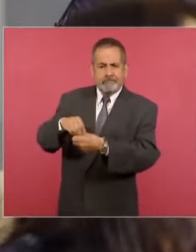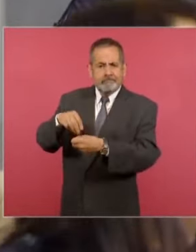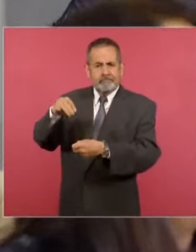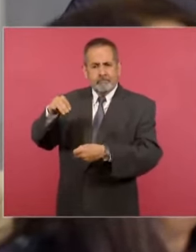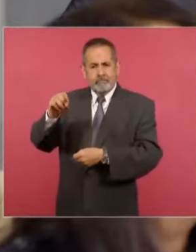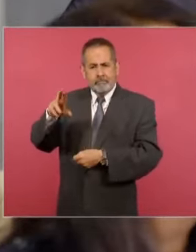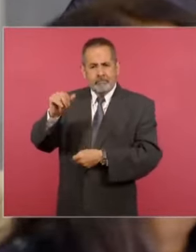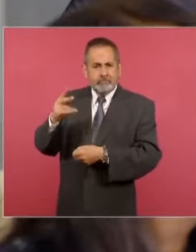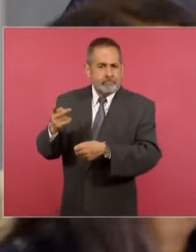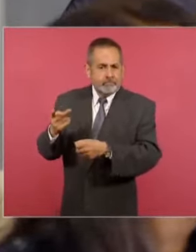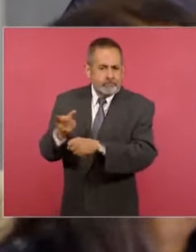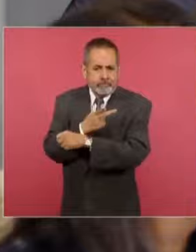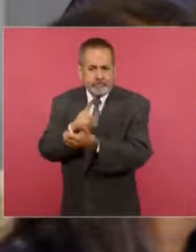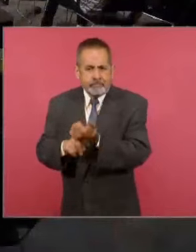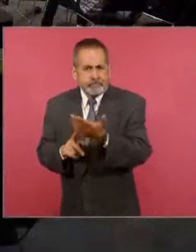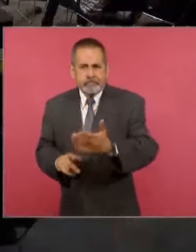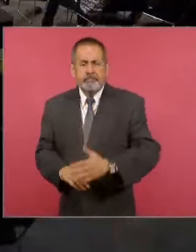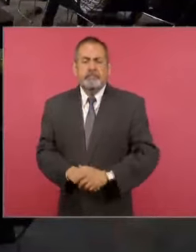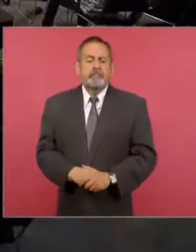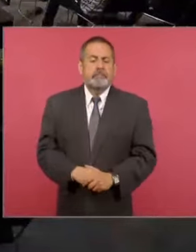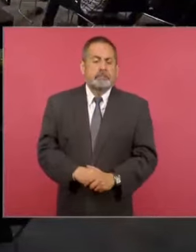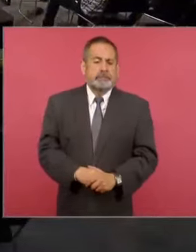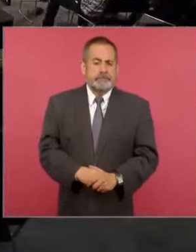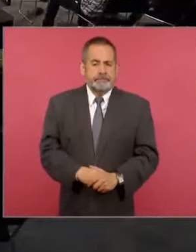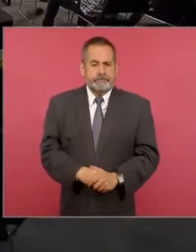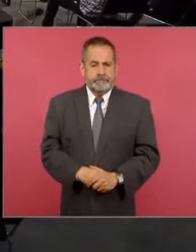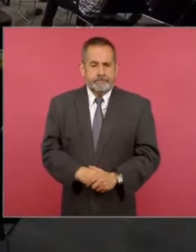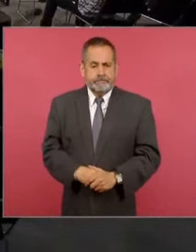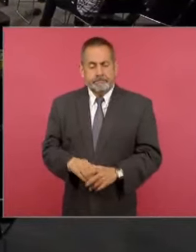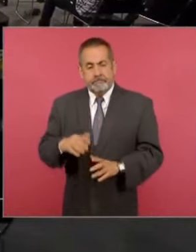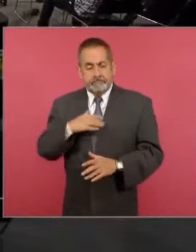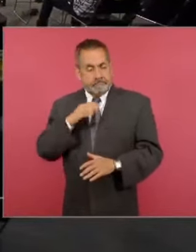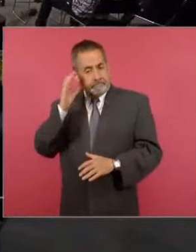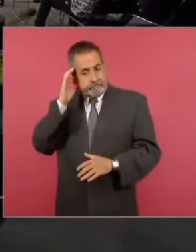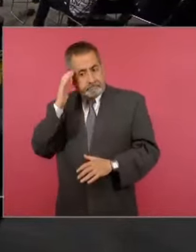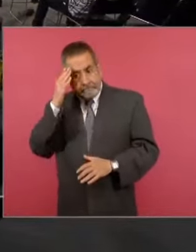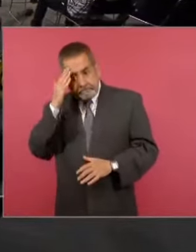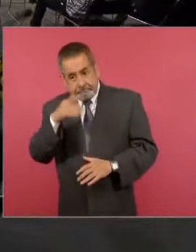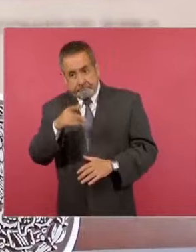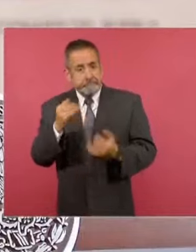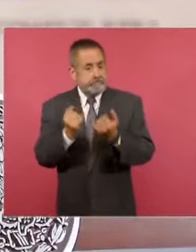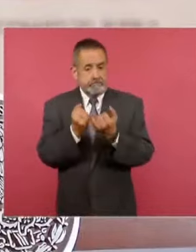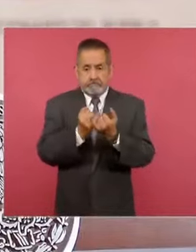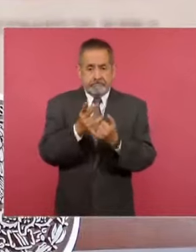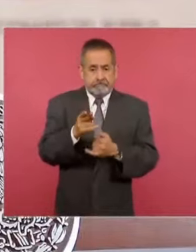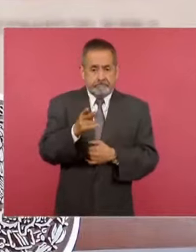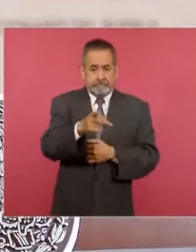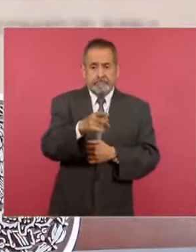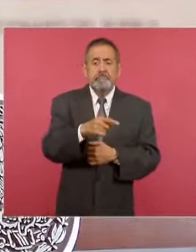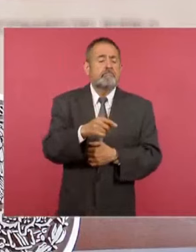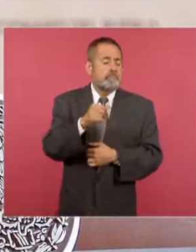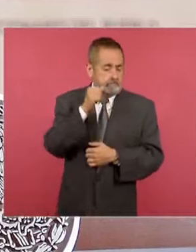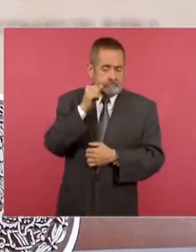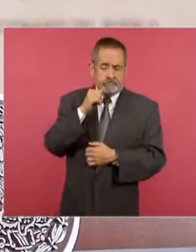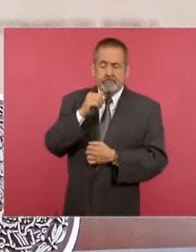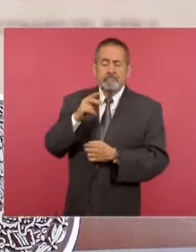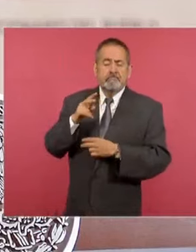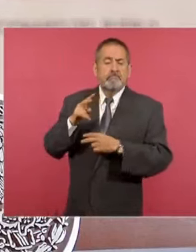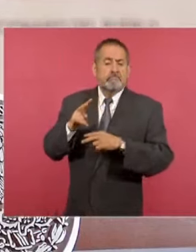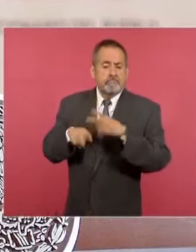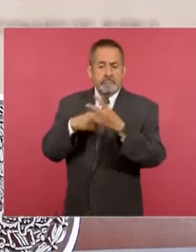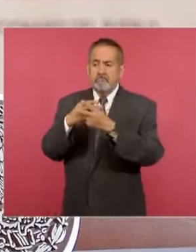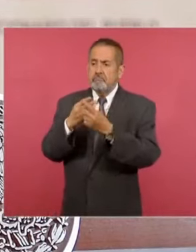¿Qué nos podría compartir? Bueno, lo que conocemos, pues, al igual que ustedes, que se presentó este